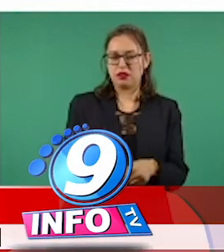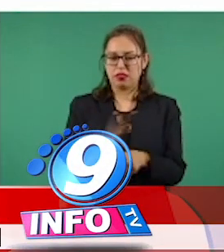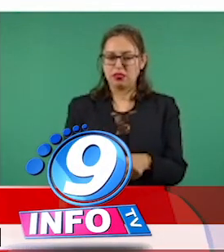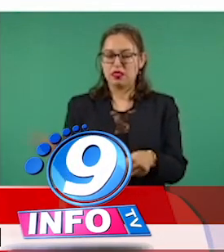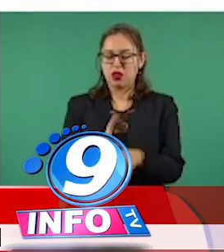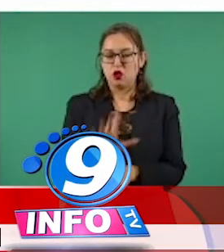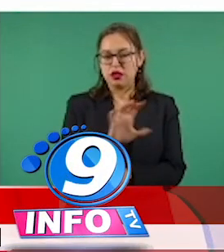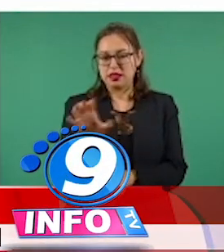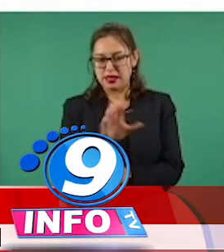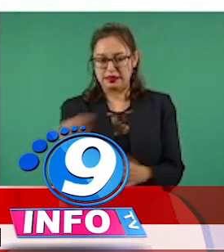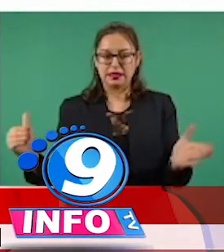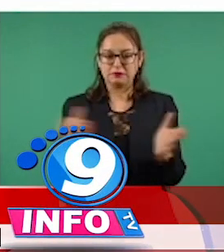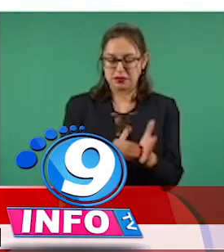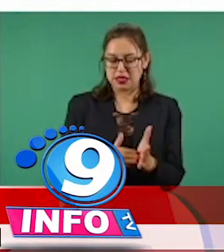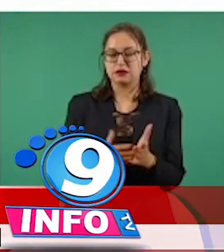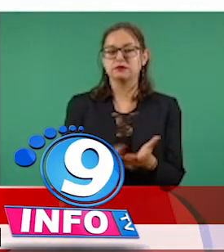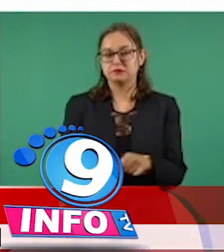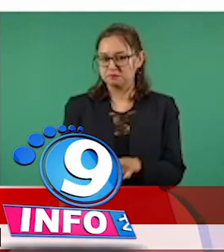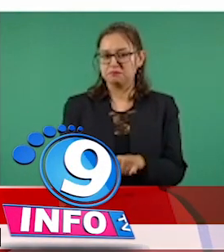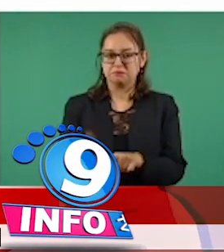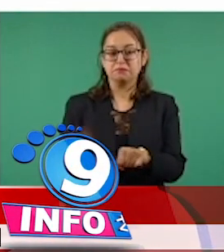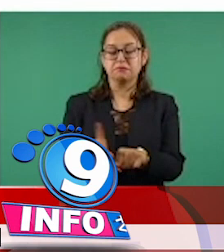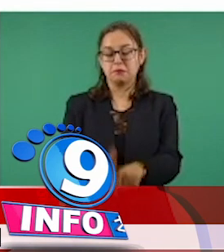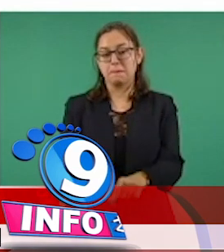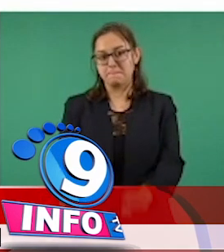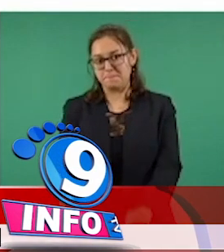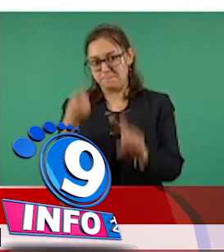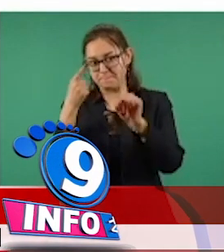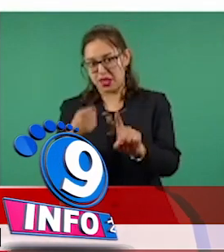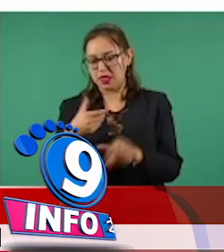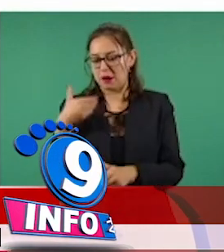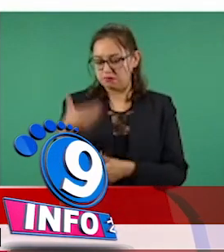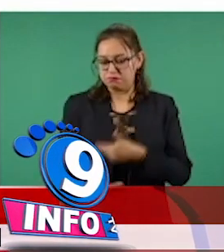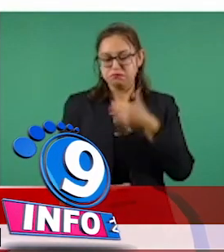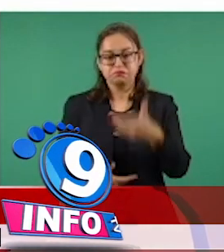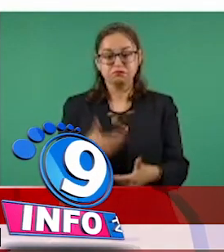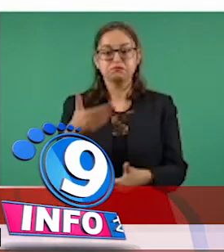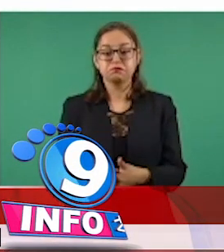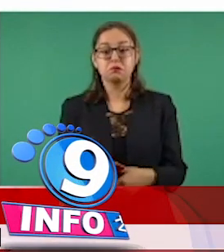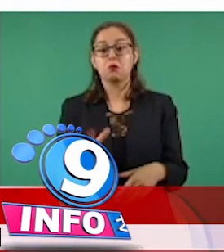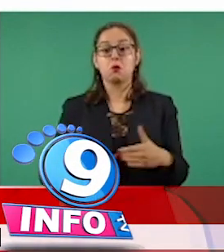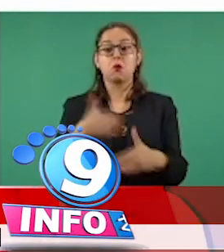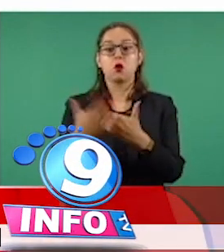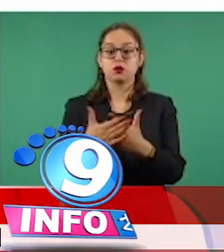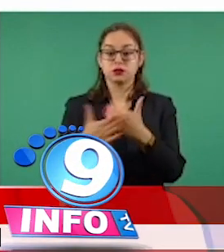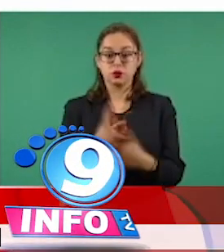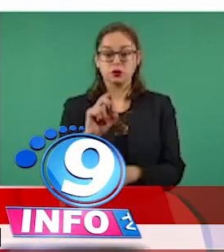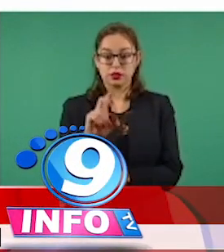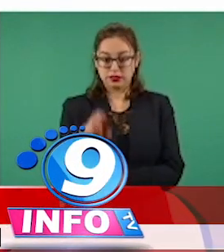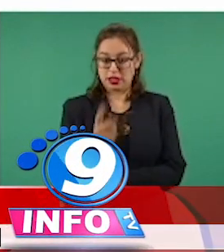Hemos estimado para cada una de las metas que cumpliremos con que el 31 de octubre